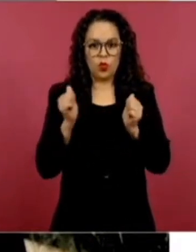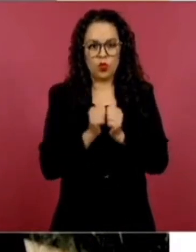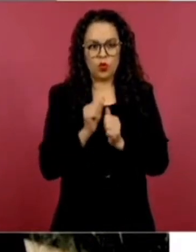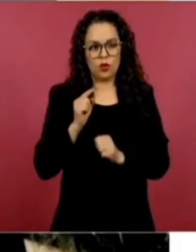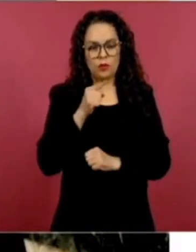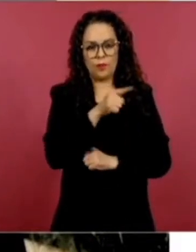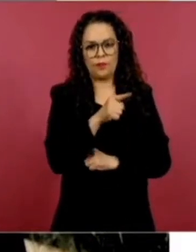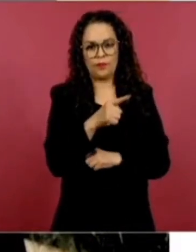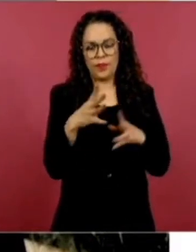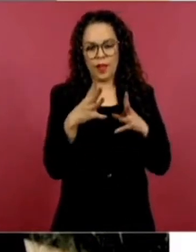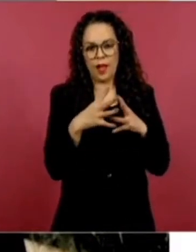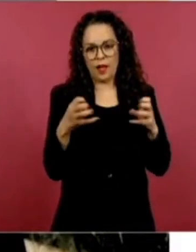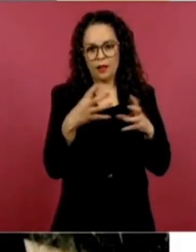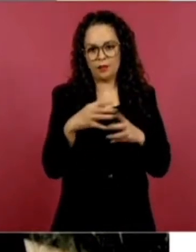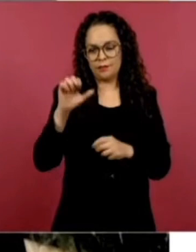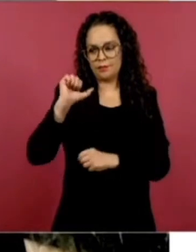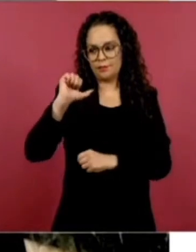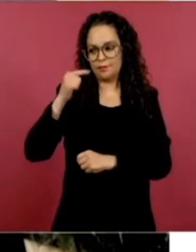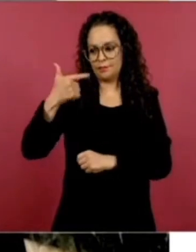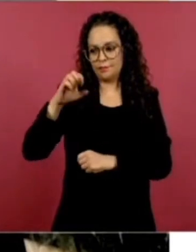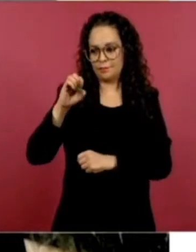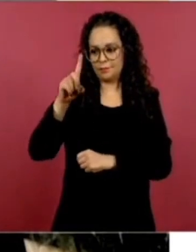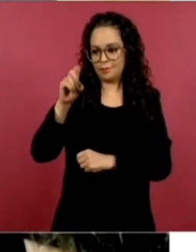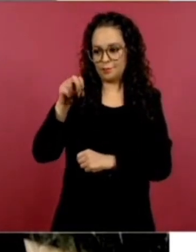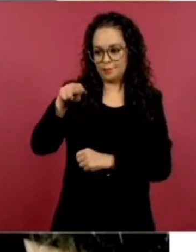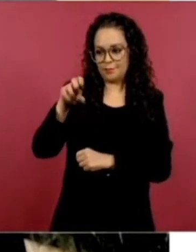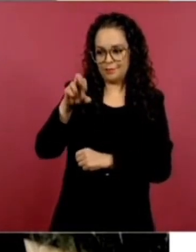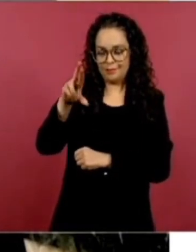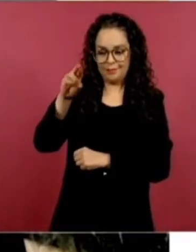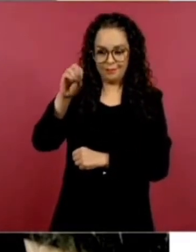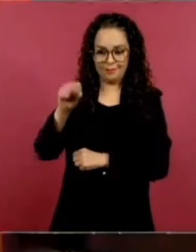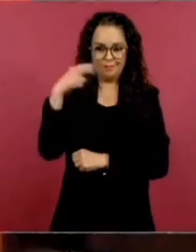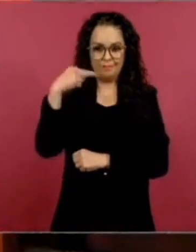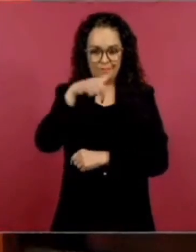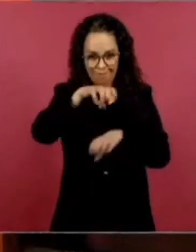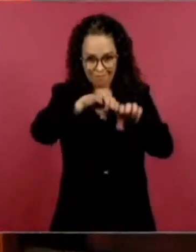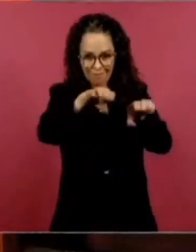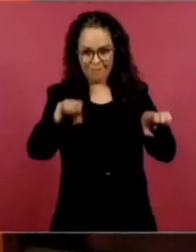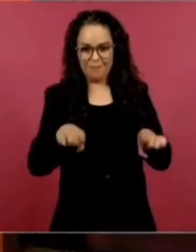¿Sí? ¿No? Sí.